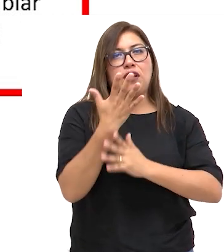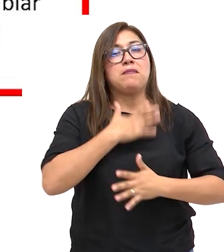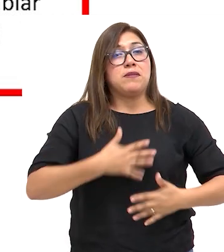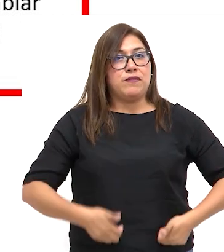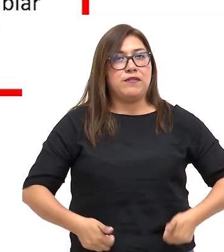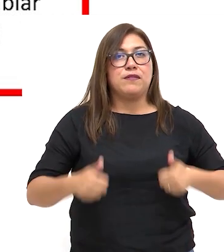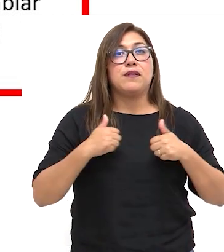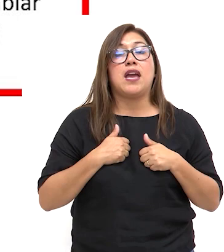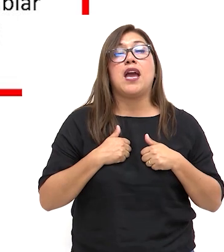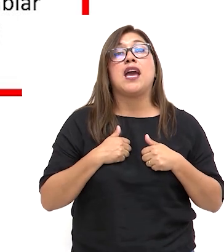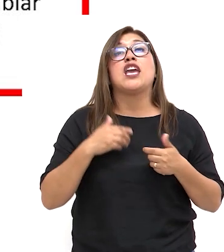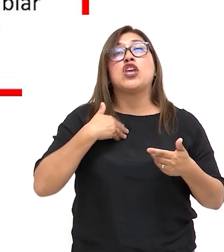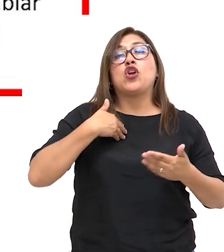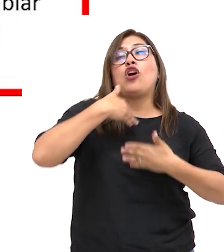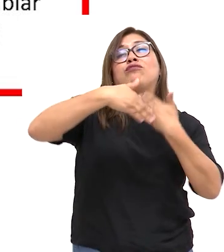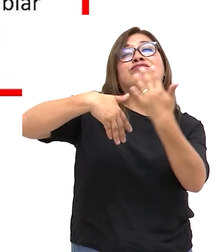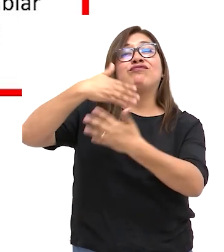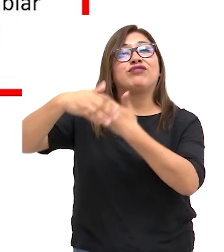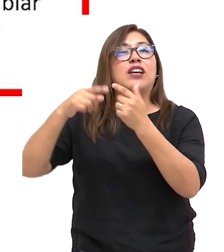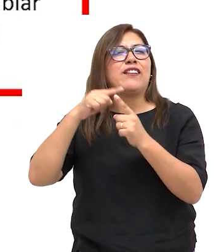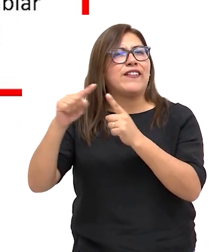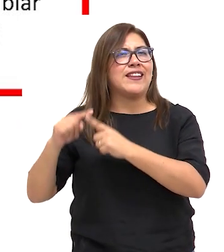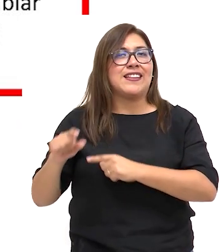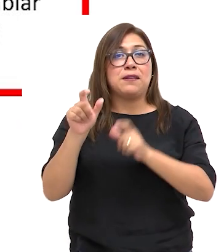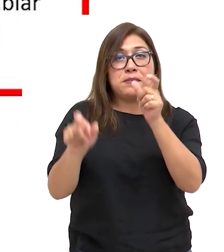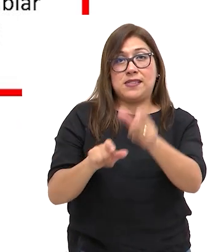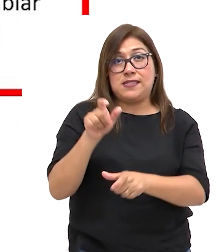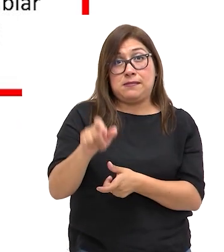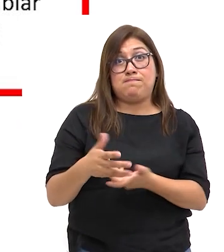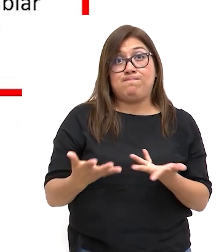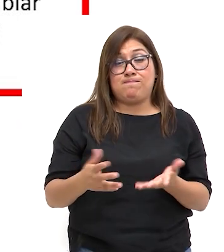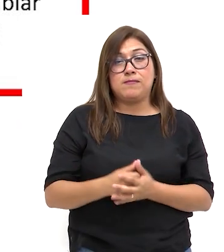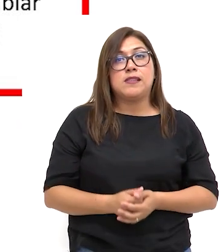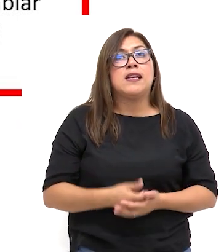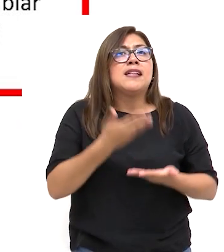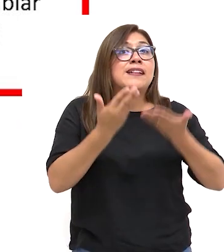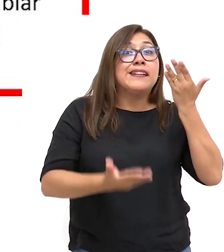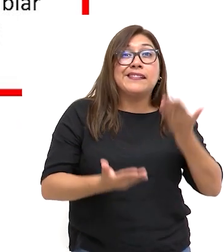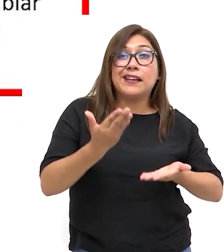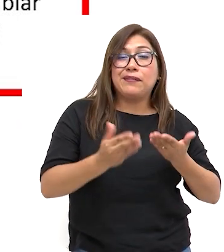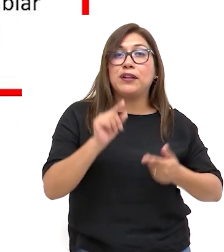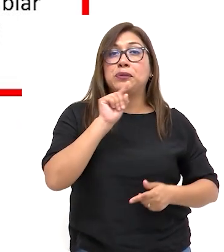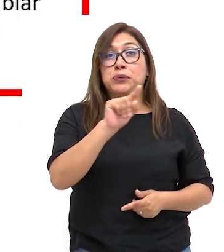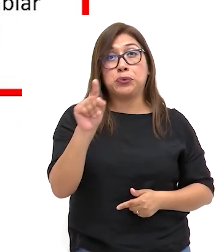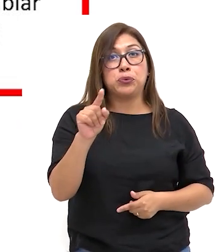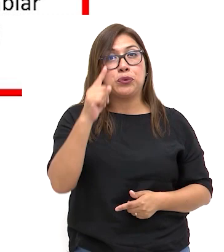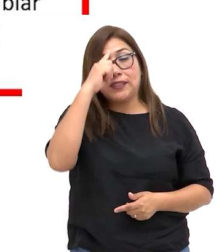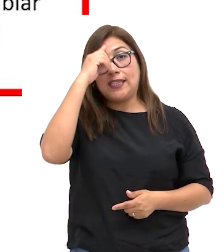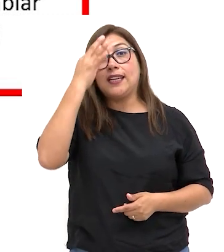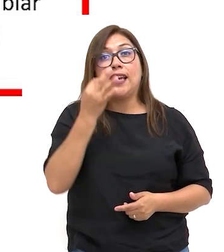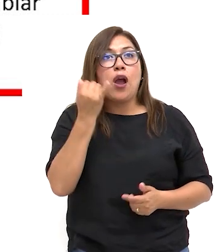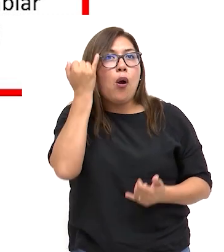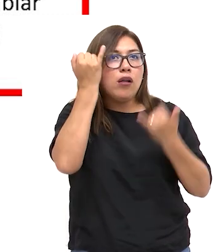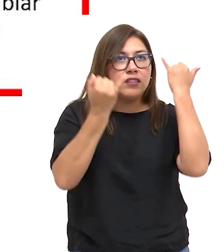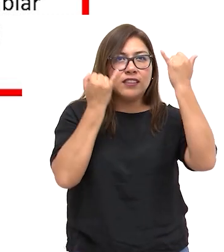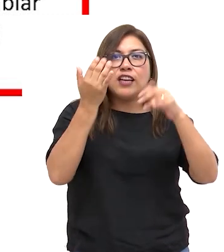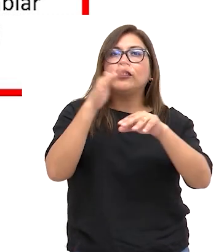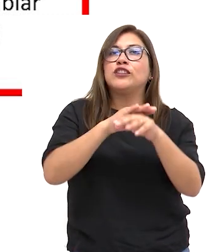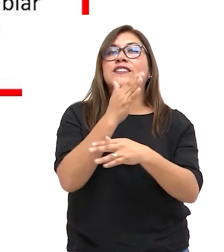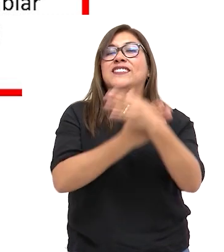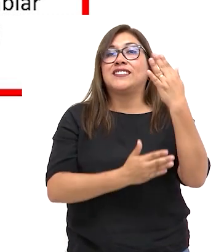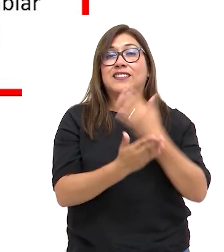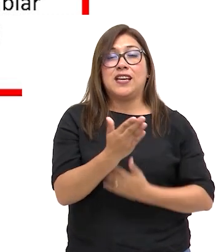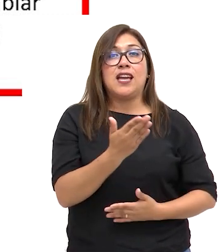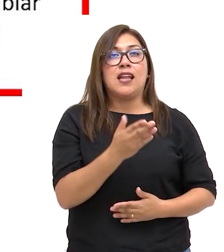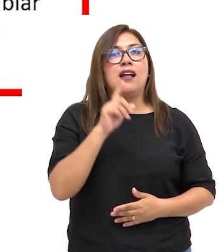nuestra vida y en donde interactuamos con distintas personas. Así que es muy posible que tus creencias e ideas